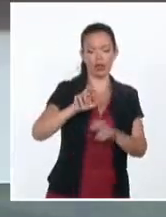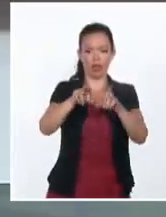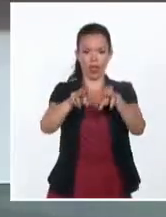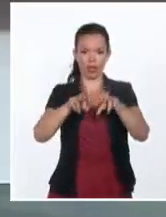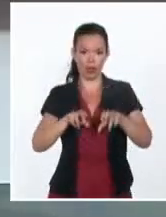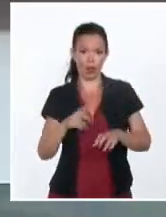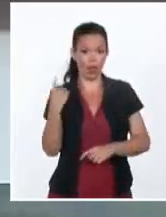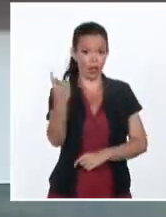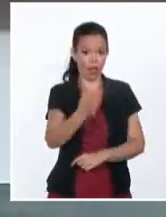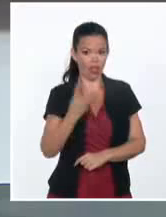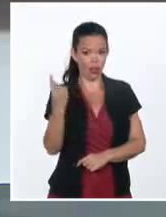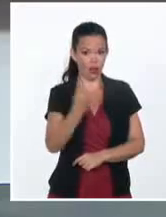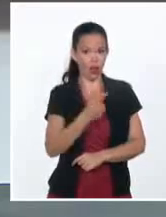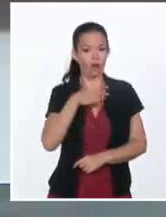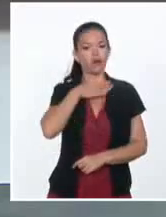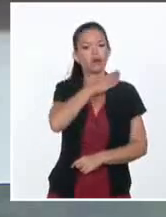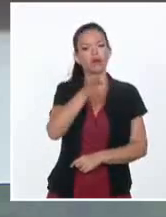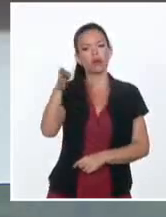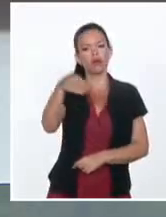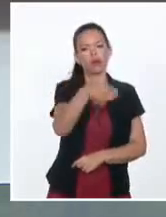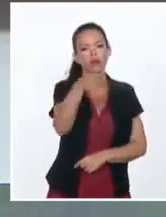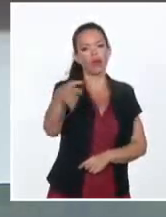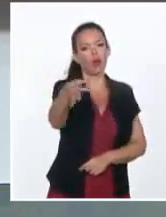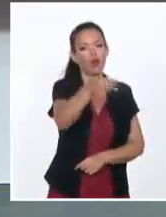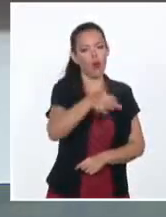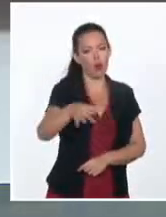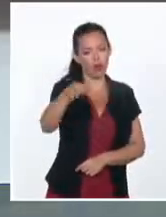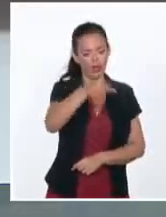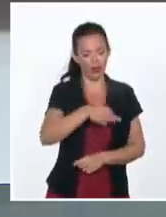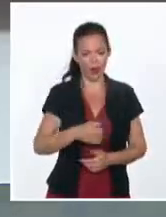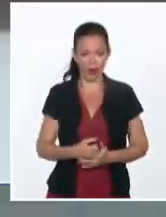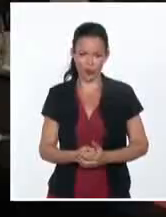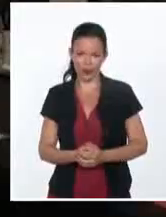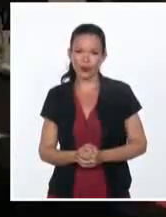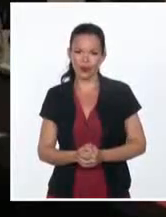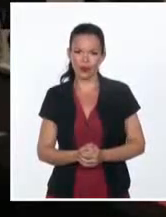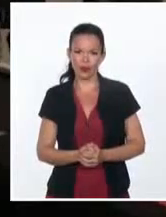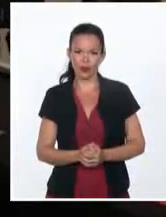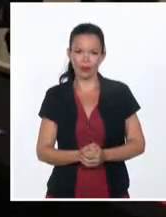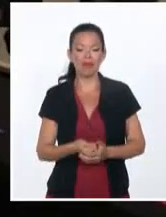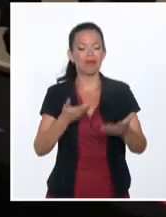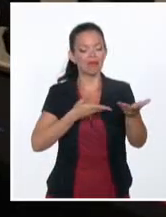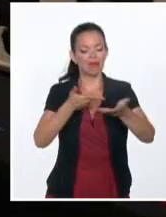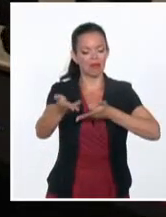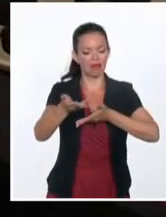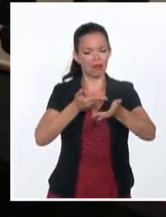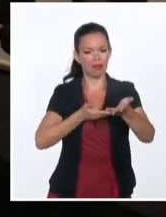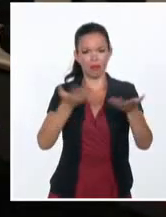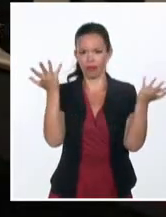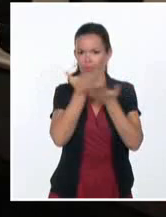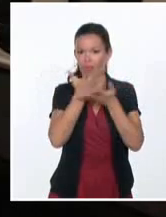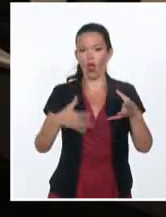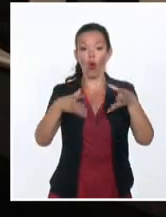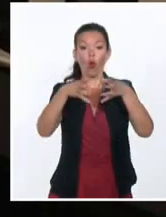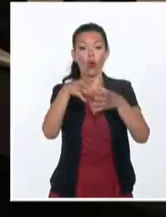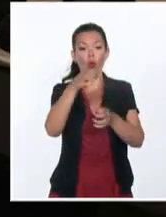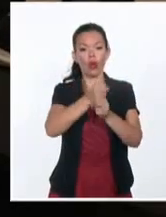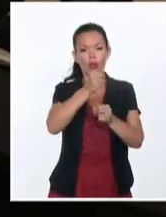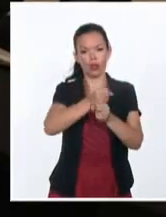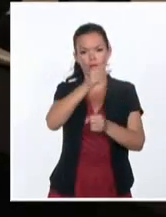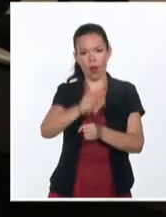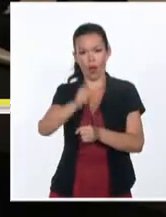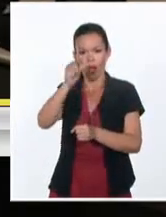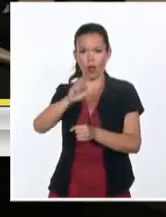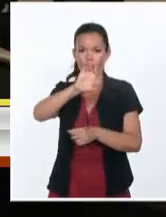Hernández, realiza un recorrido por varios municipios de ese territorio. Lazo intercambió con una representación de trabajadores de la unidad